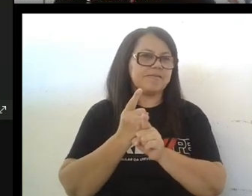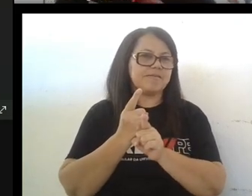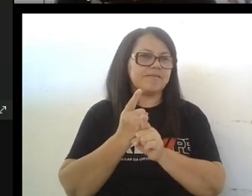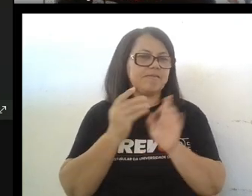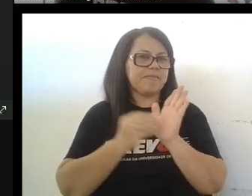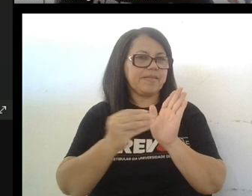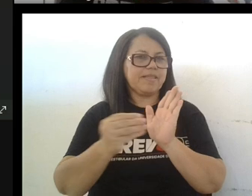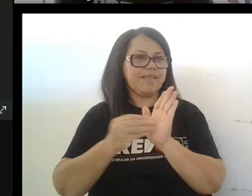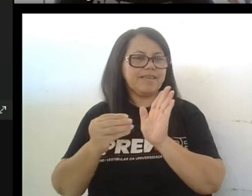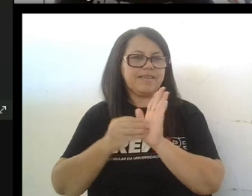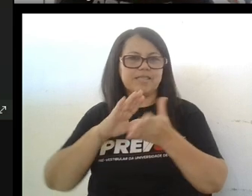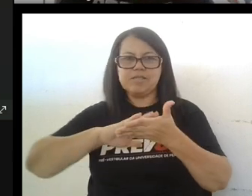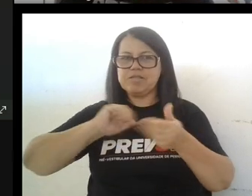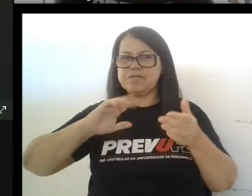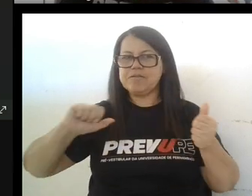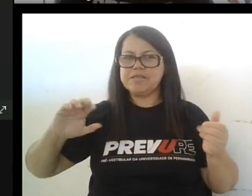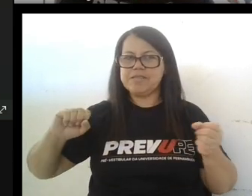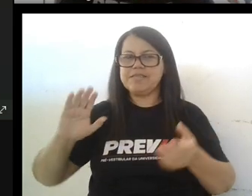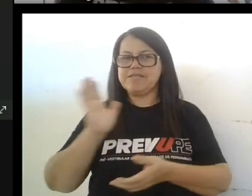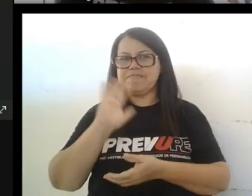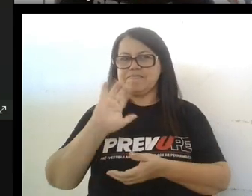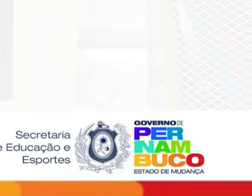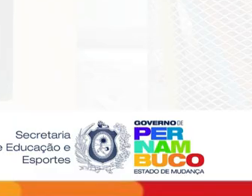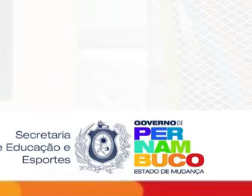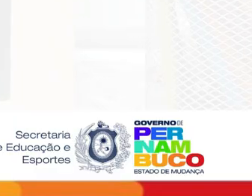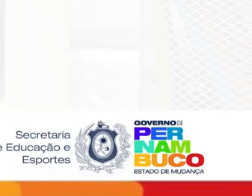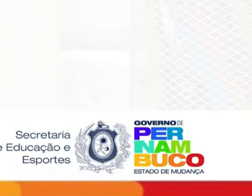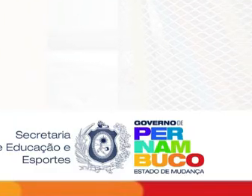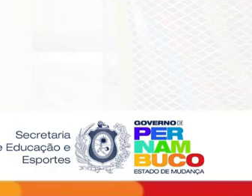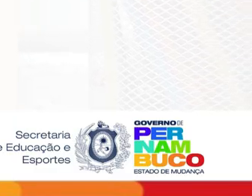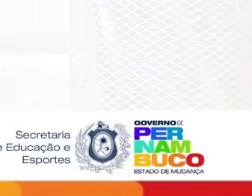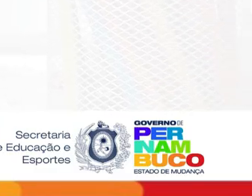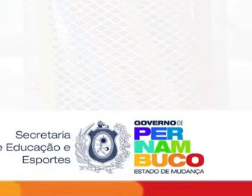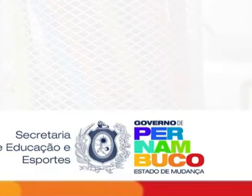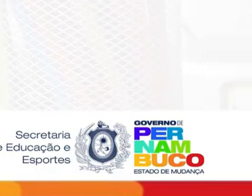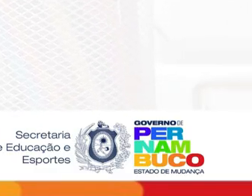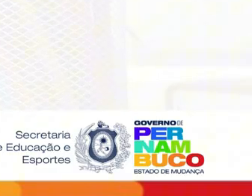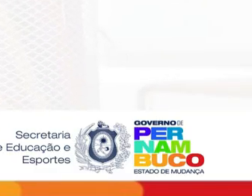de las gotitas de español con Dios adiós adiós adiós